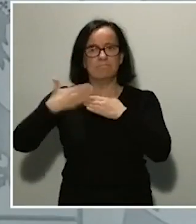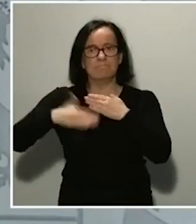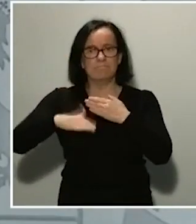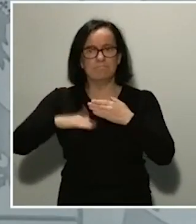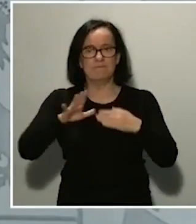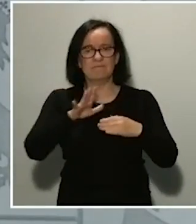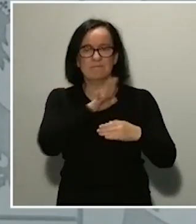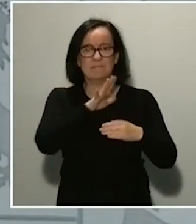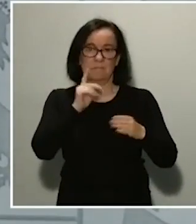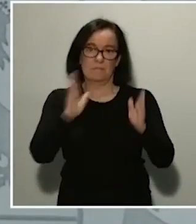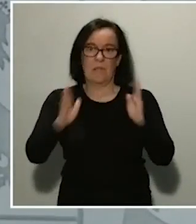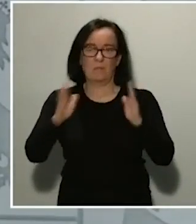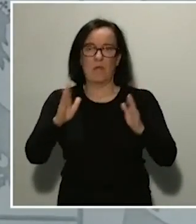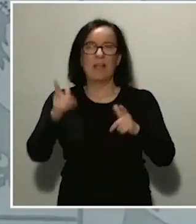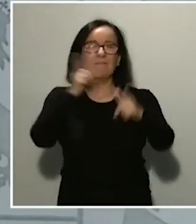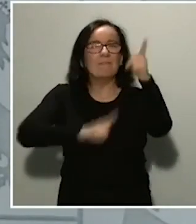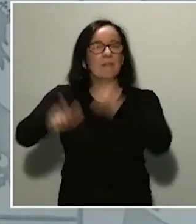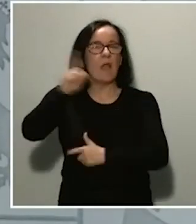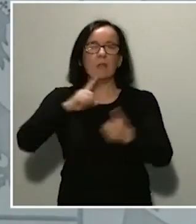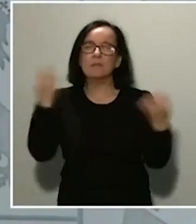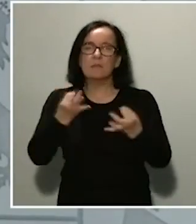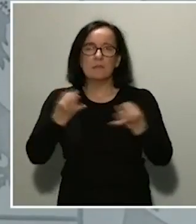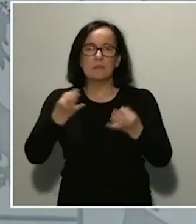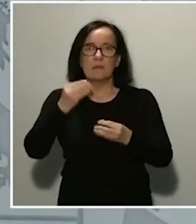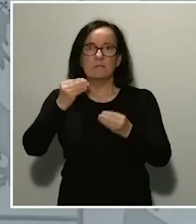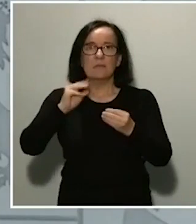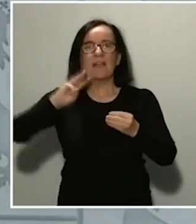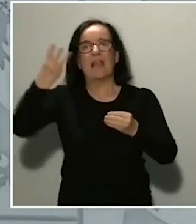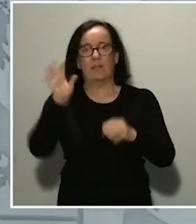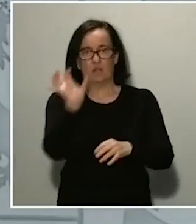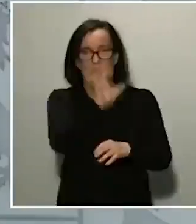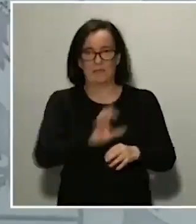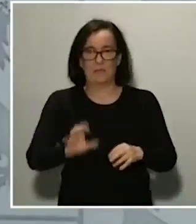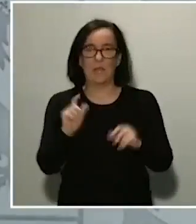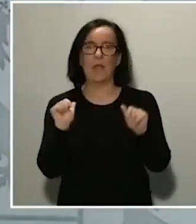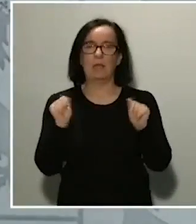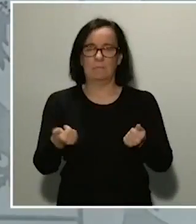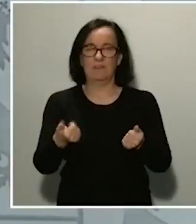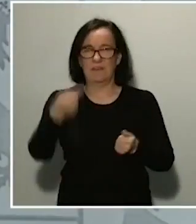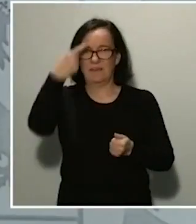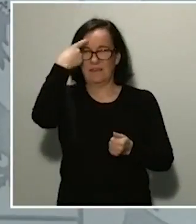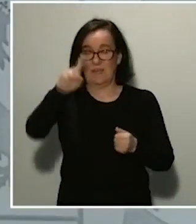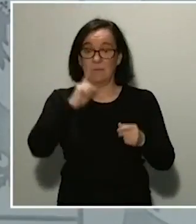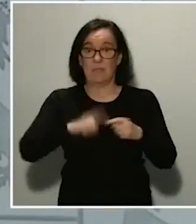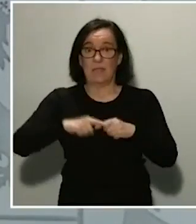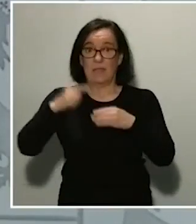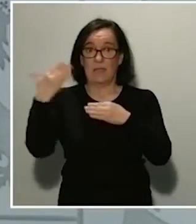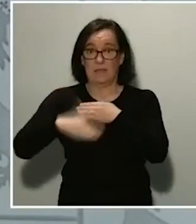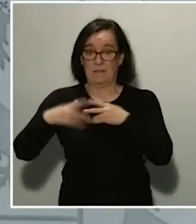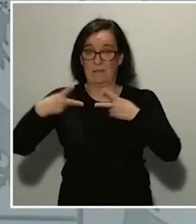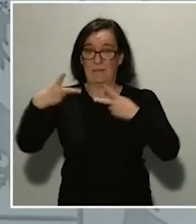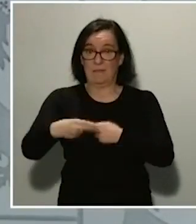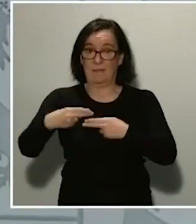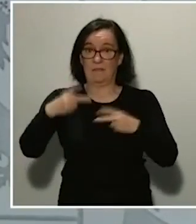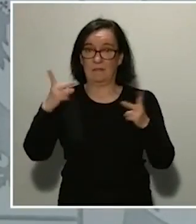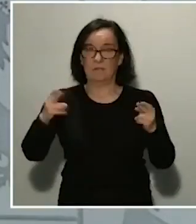que no sean imprescindibles y que se realicen desde terceros países. Inicialmente, como saben, esta restricción la aplicaremos durante